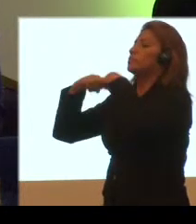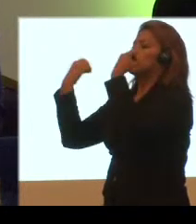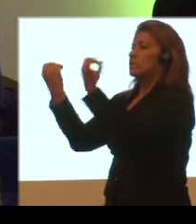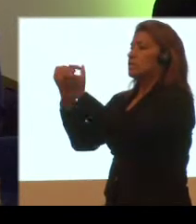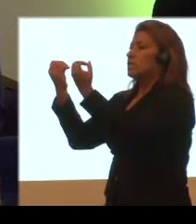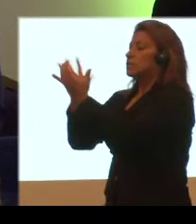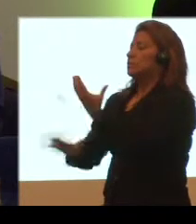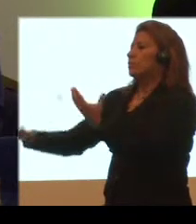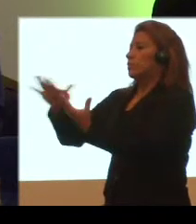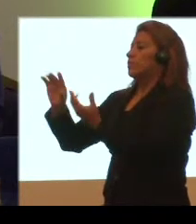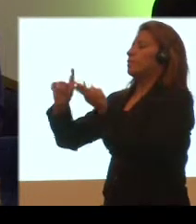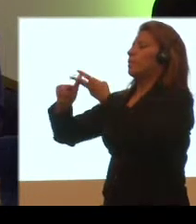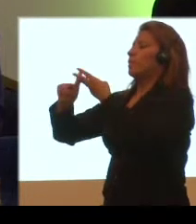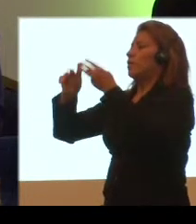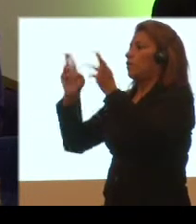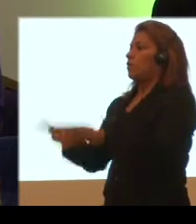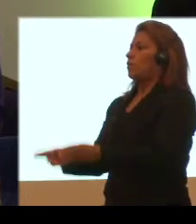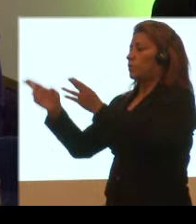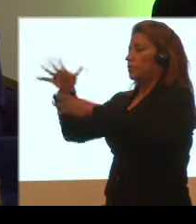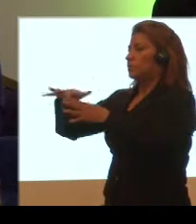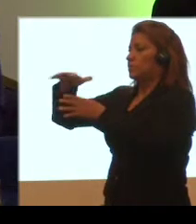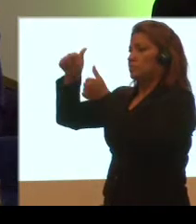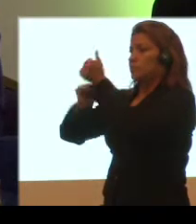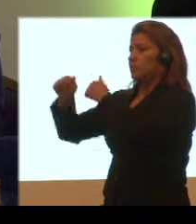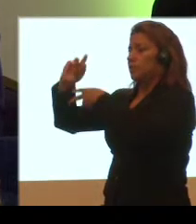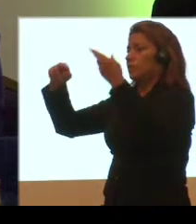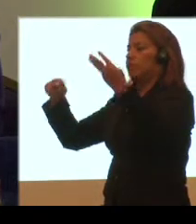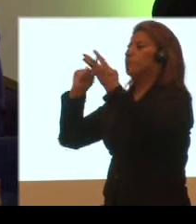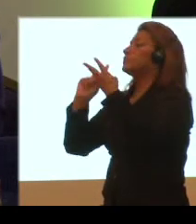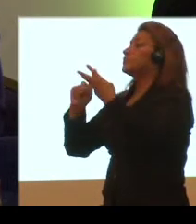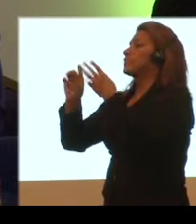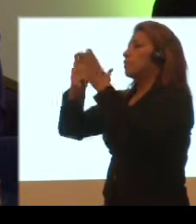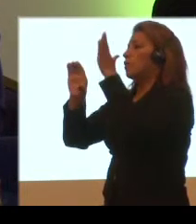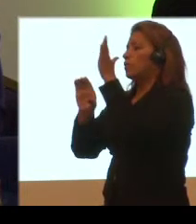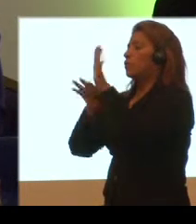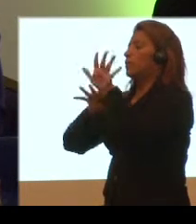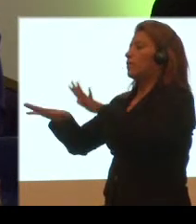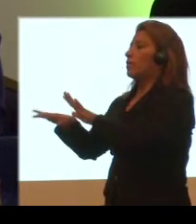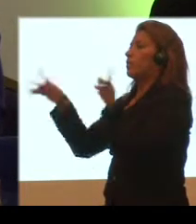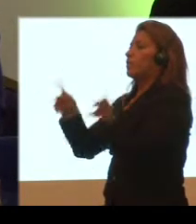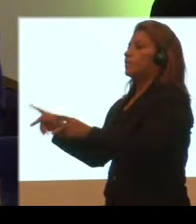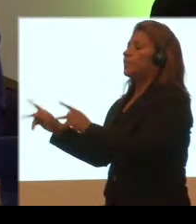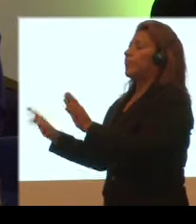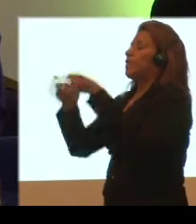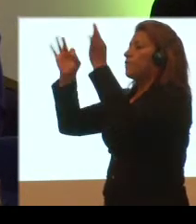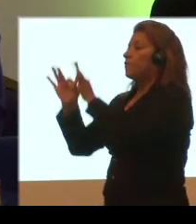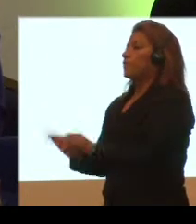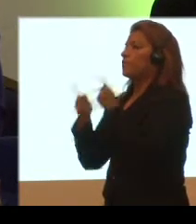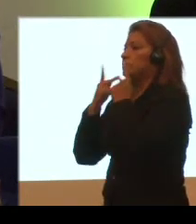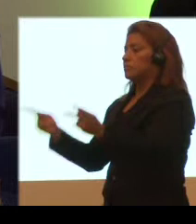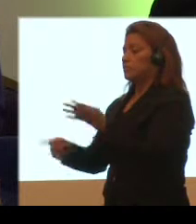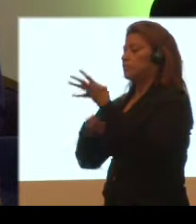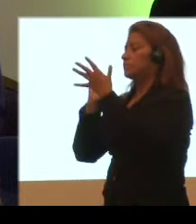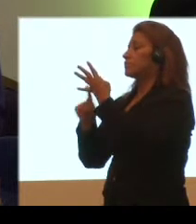Territorial, Autonomía y Descentralización, el Código Orgánico de Planificación y Finanzas Públicas, entre otros.